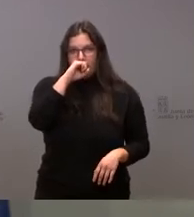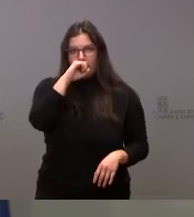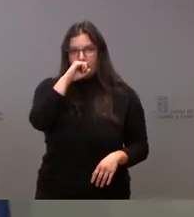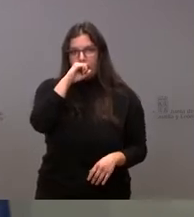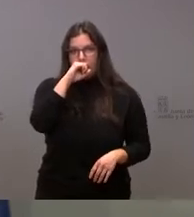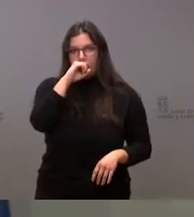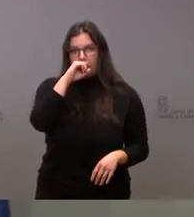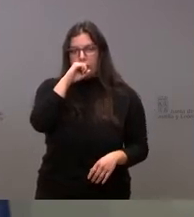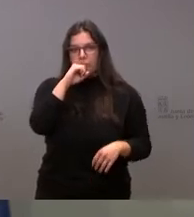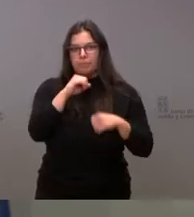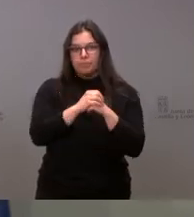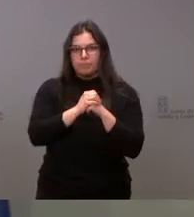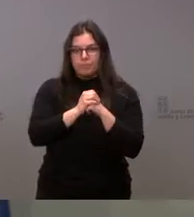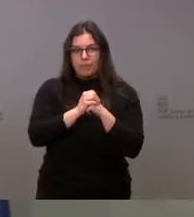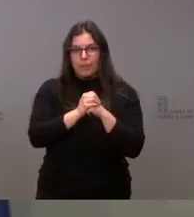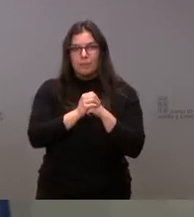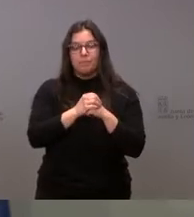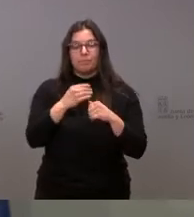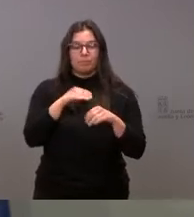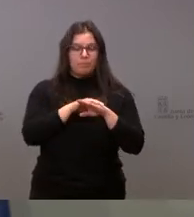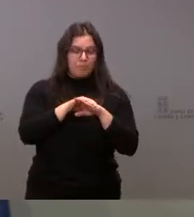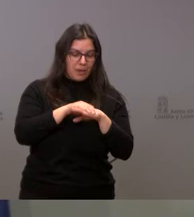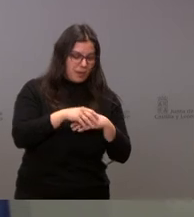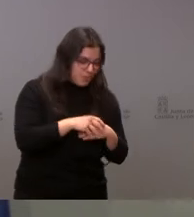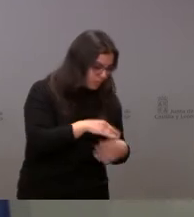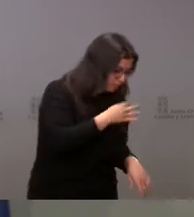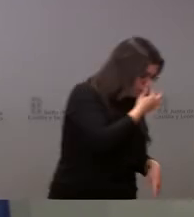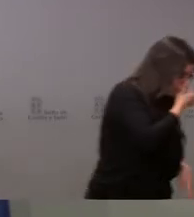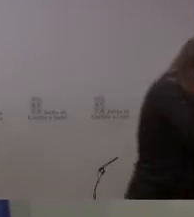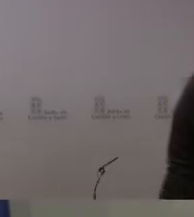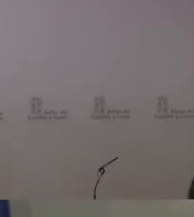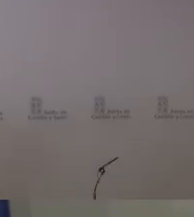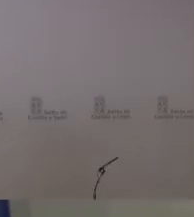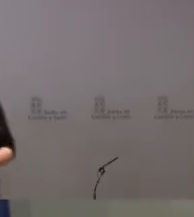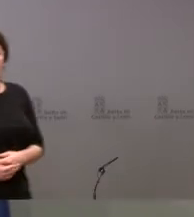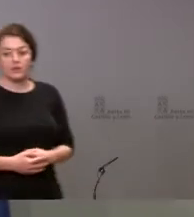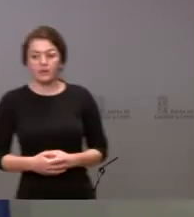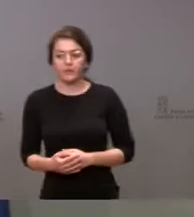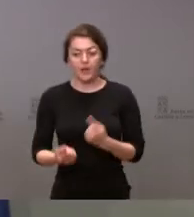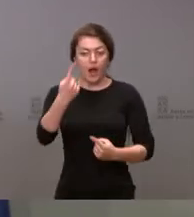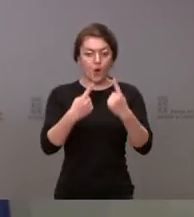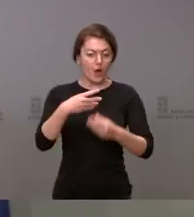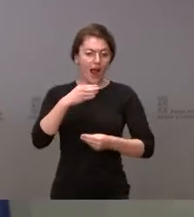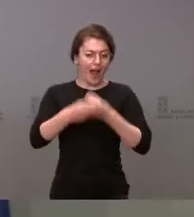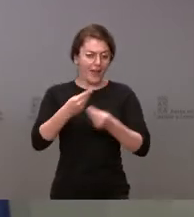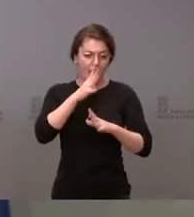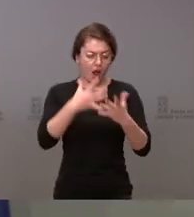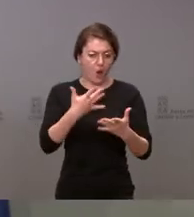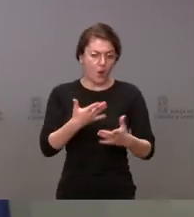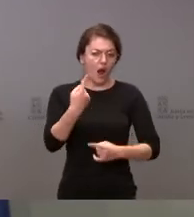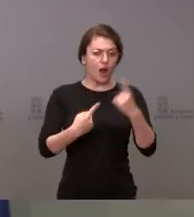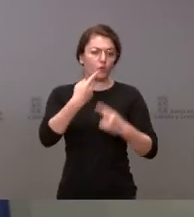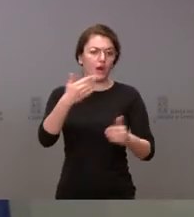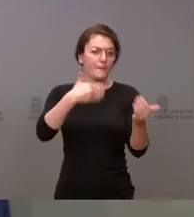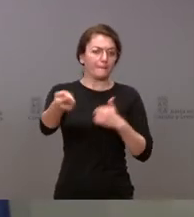habitualidad en otras naciones de nuestro entorno. Algunas lo han hecho recientemente, otros lo van a hacer a lo largo de los próximos